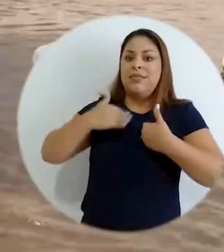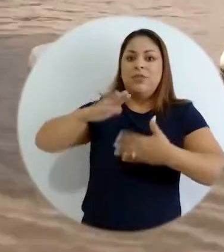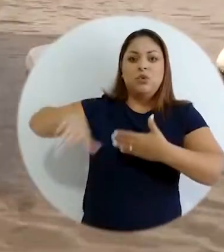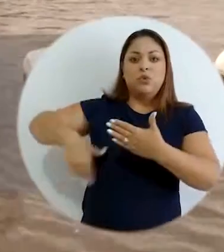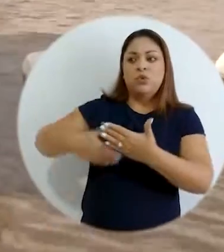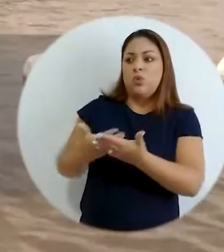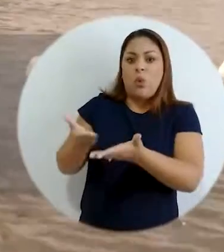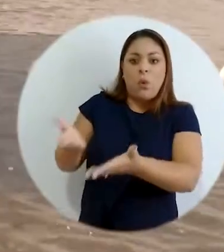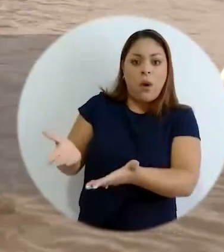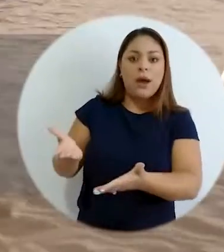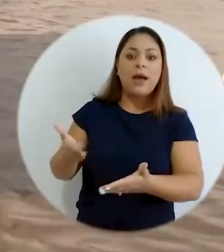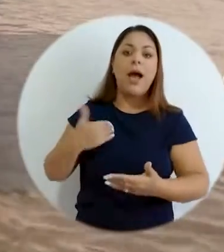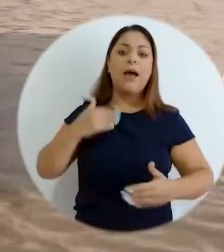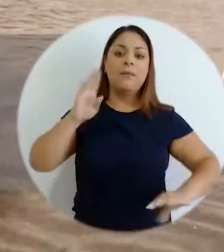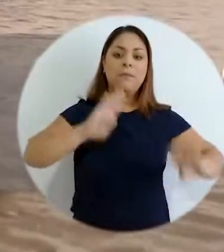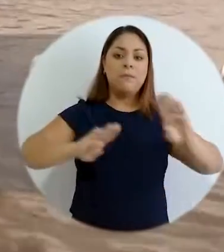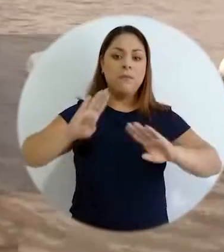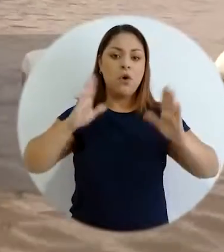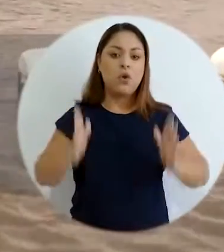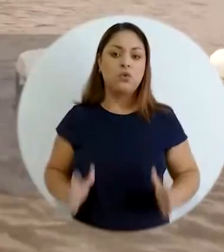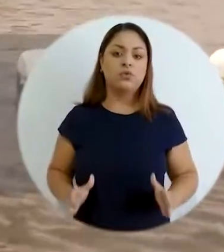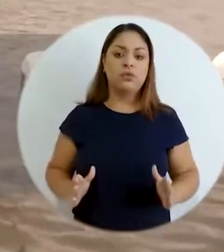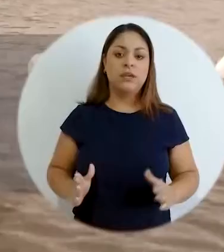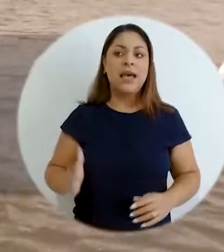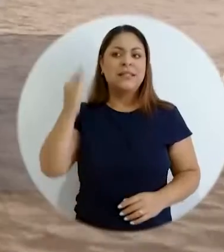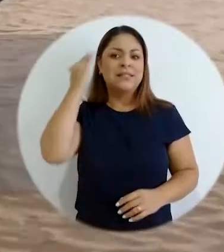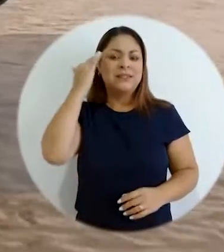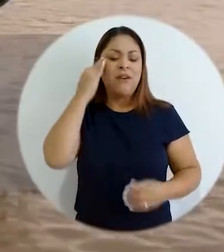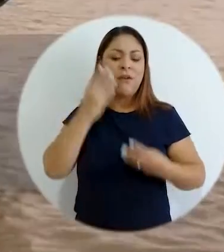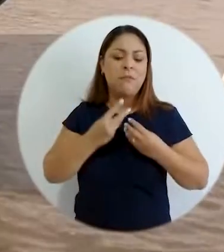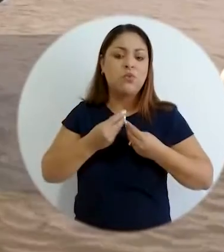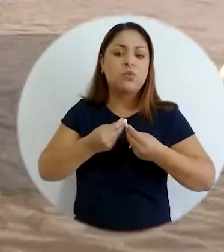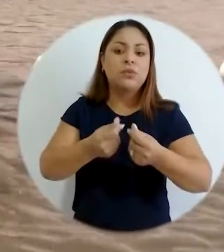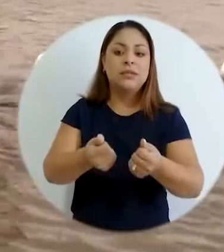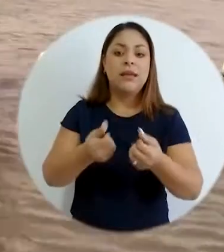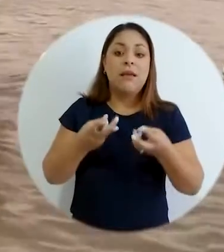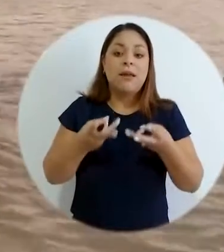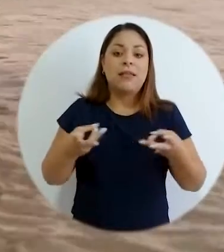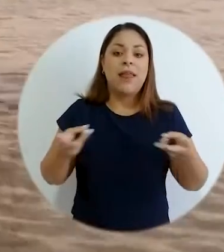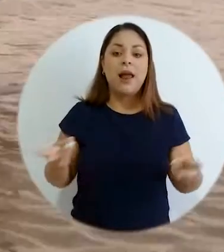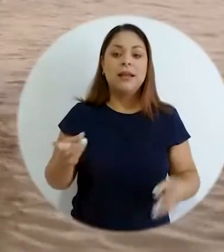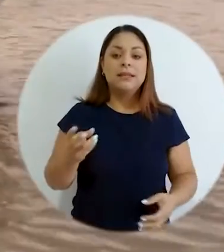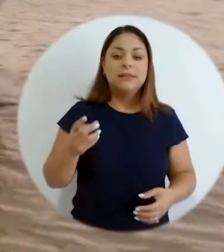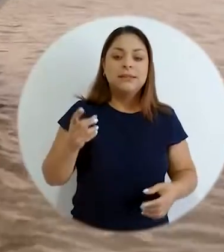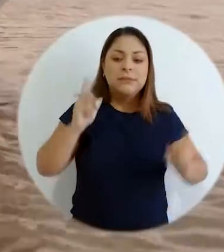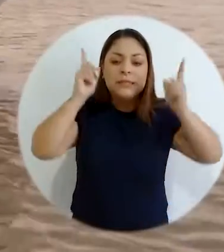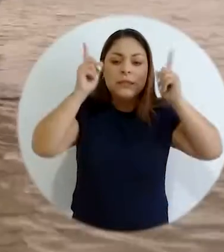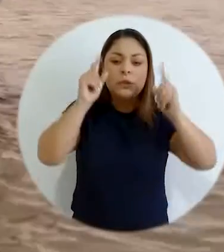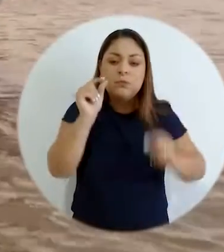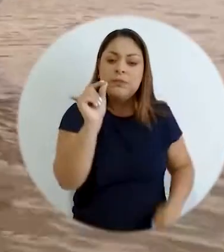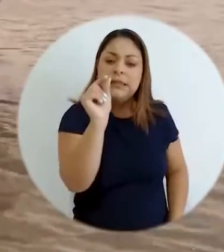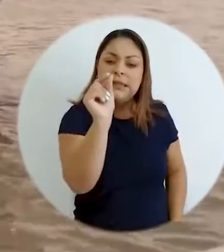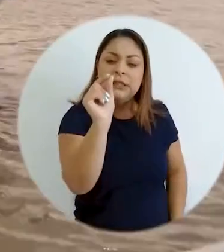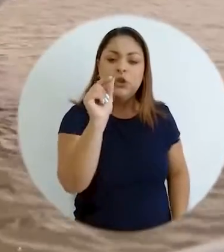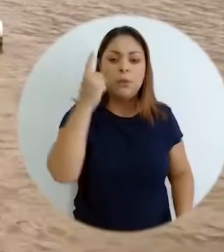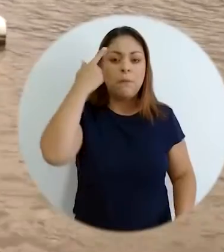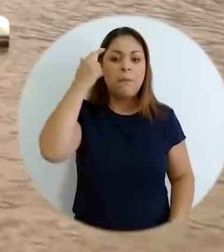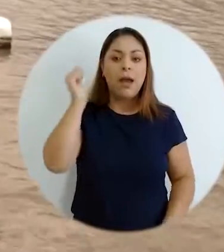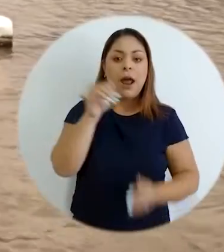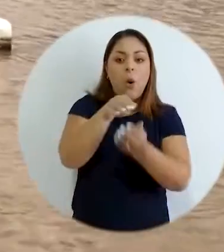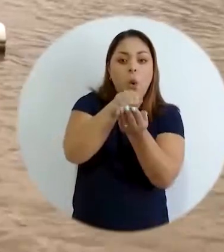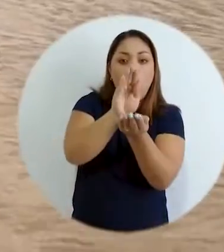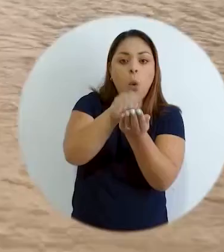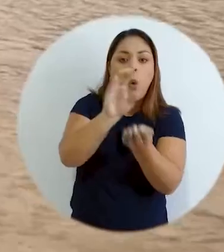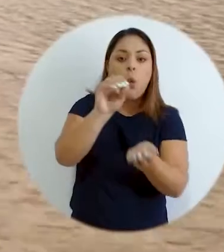sus biólogos entonces sabemos producir alivines sabemos producir los bichitos pequeñitos de las ostras